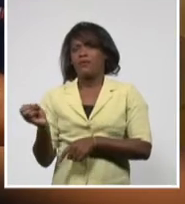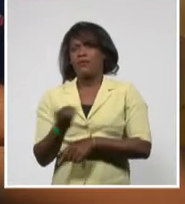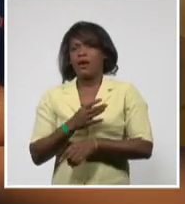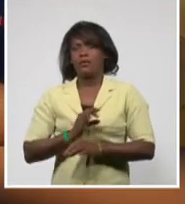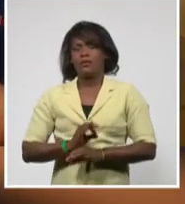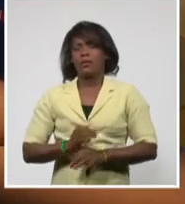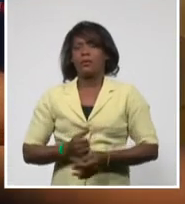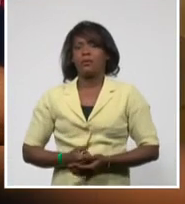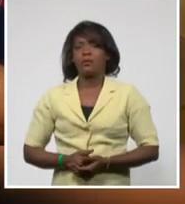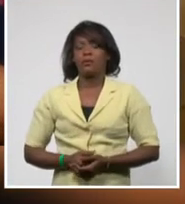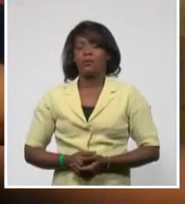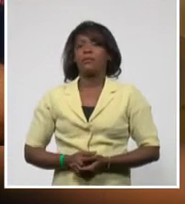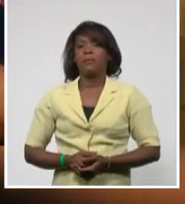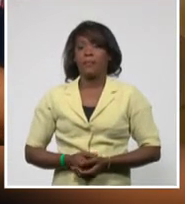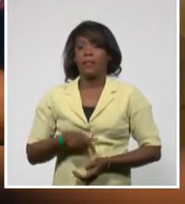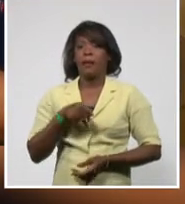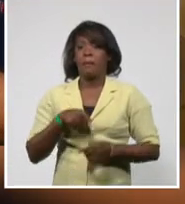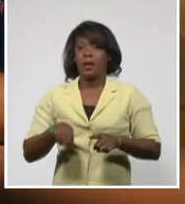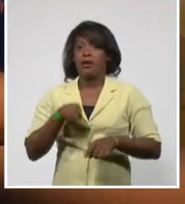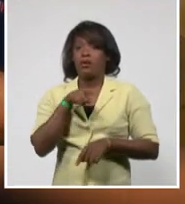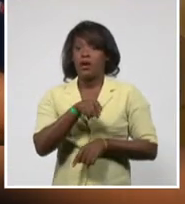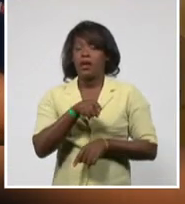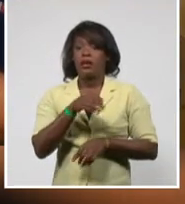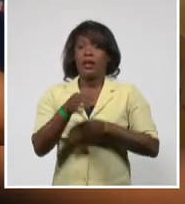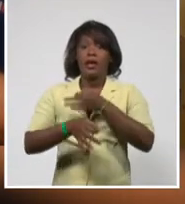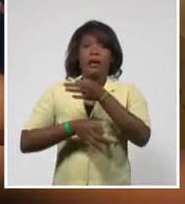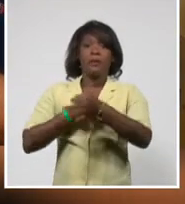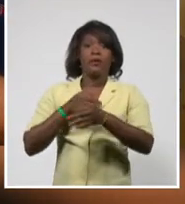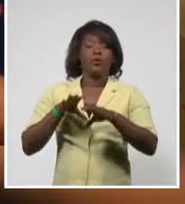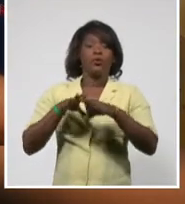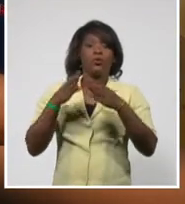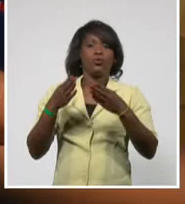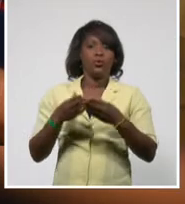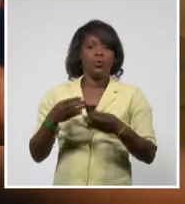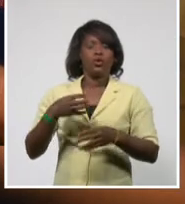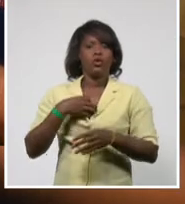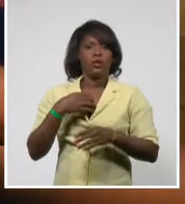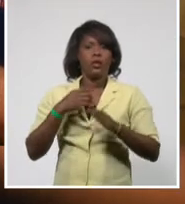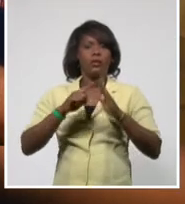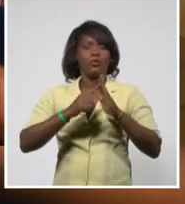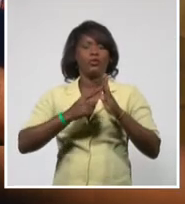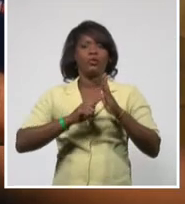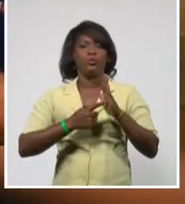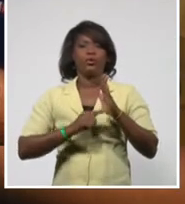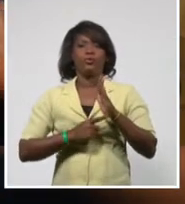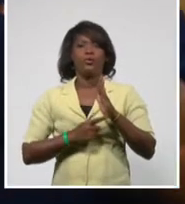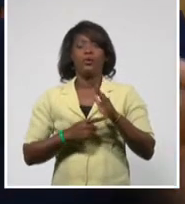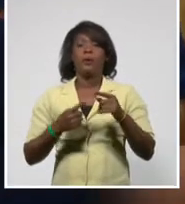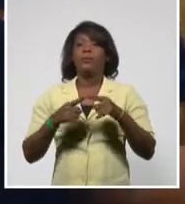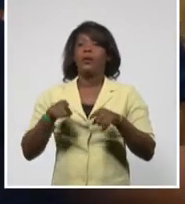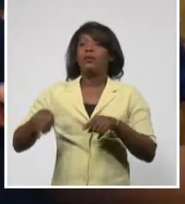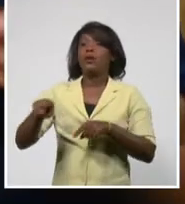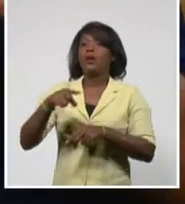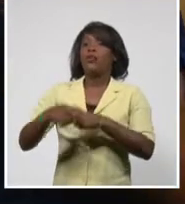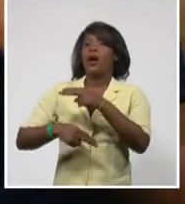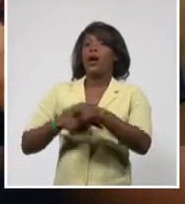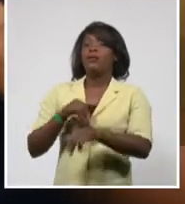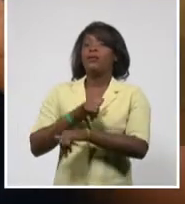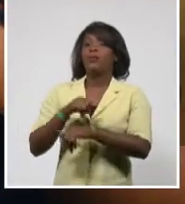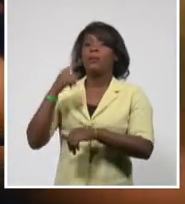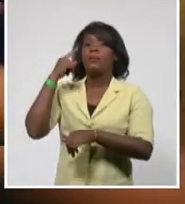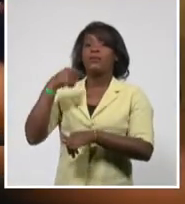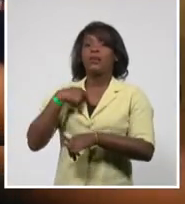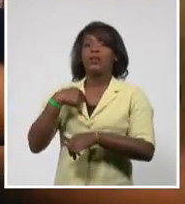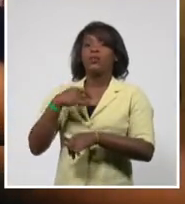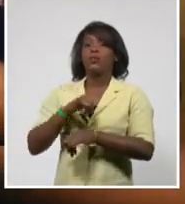influjo psíquico, con el que aparentemente instigó a otros funcionarios de su gobierno para que recibieran sobornos. La